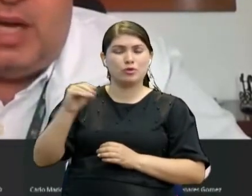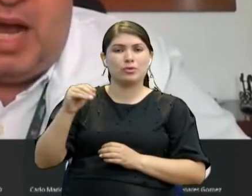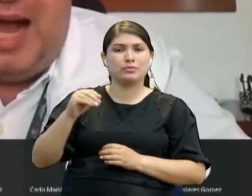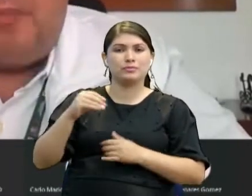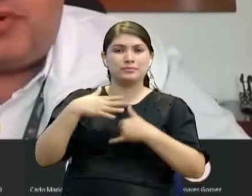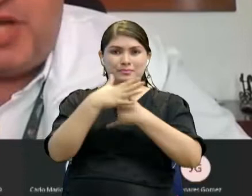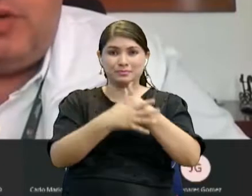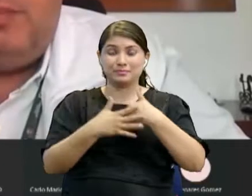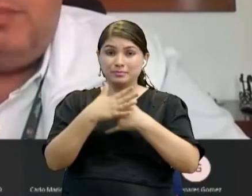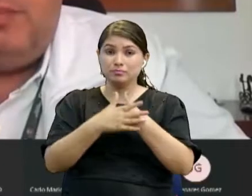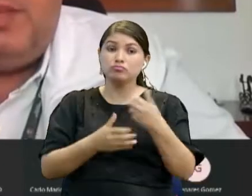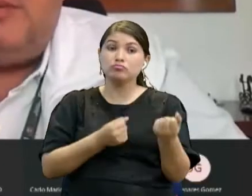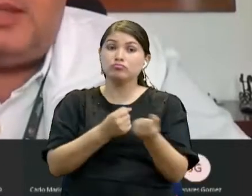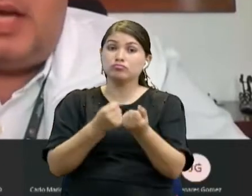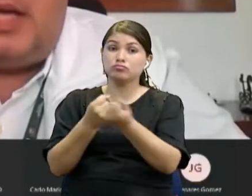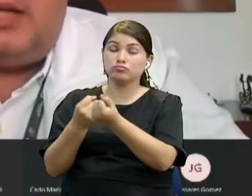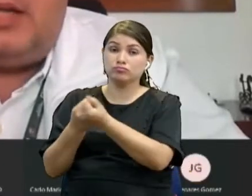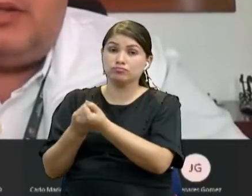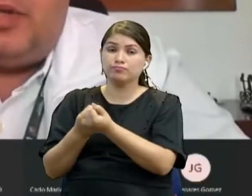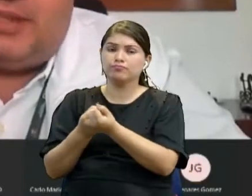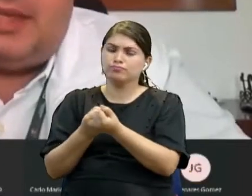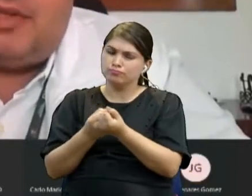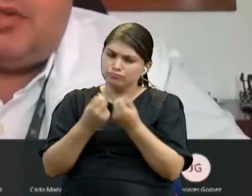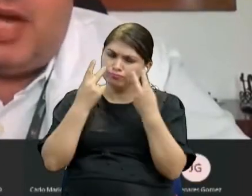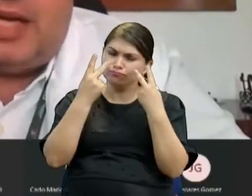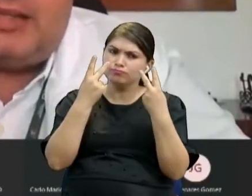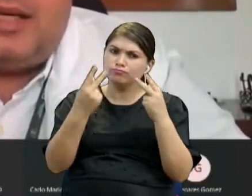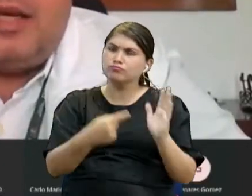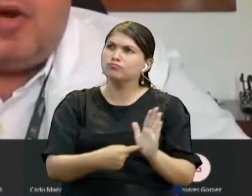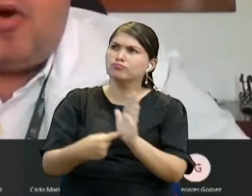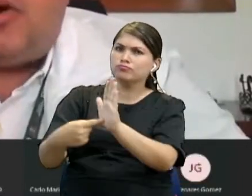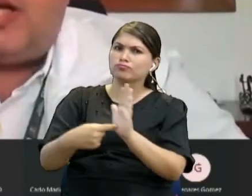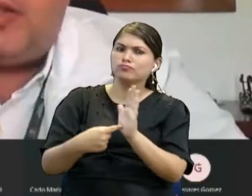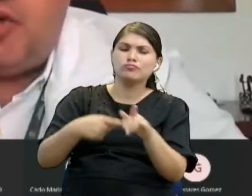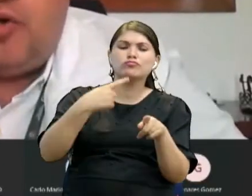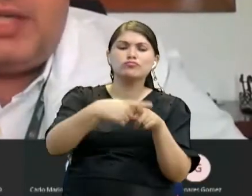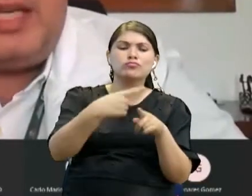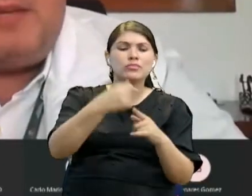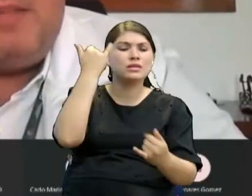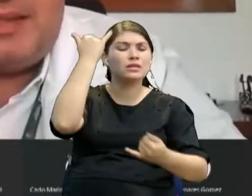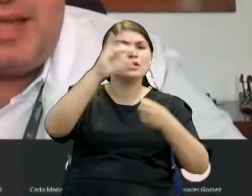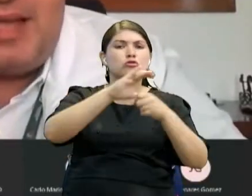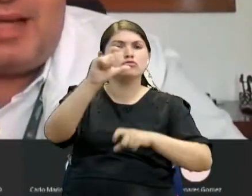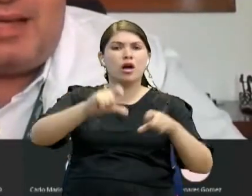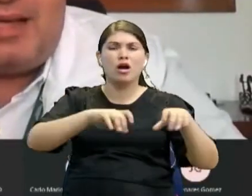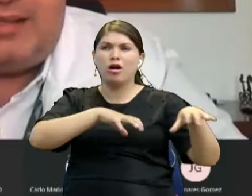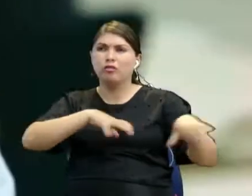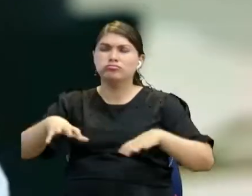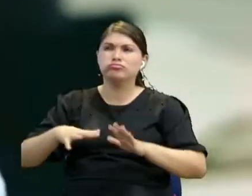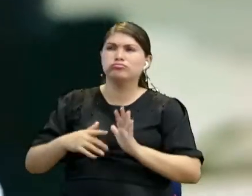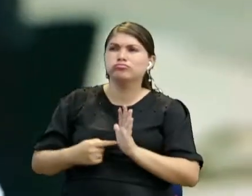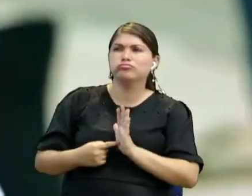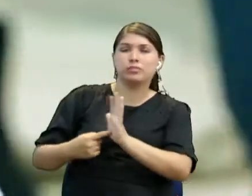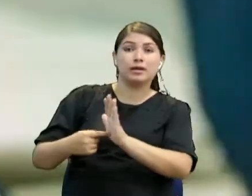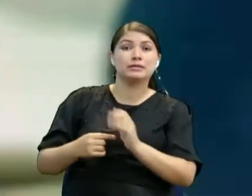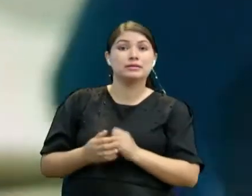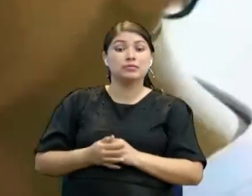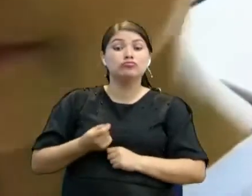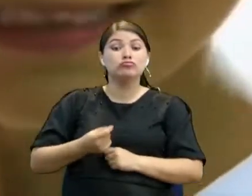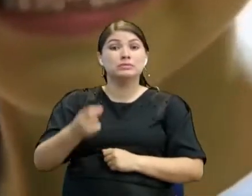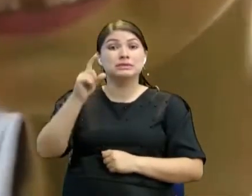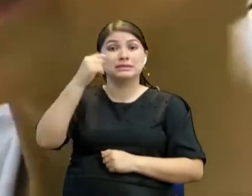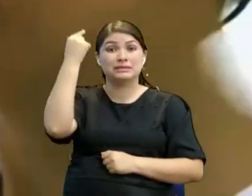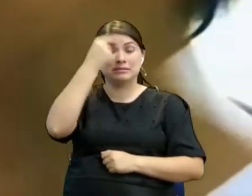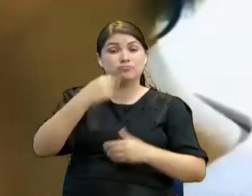nacional, apoyando y visibilizando diversas iniciativas ciudadanas con acciones y mensajes. Este 6 de